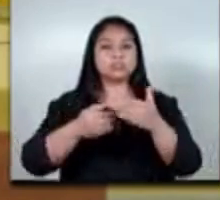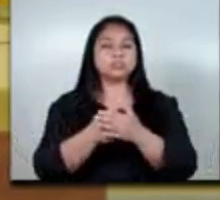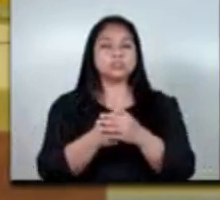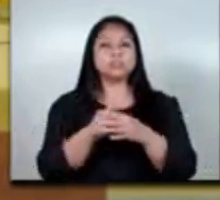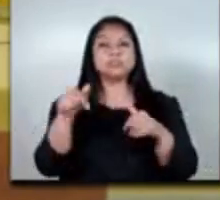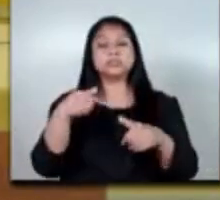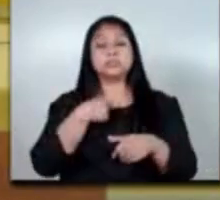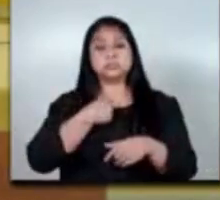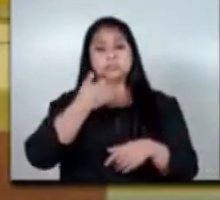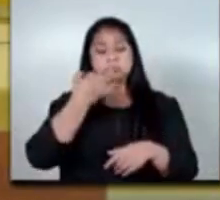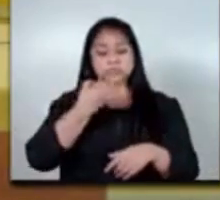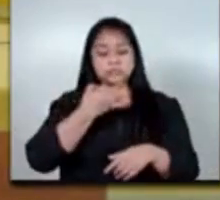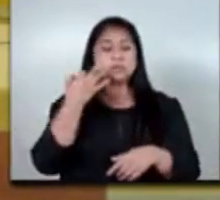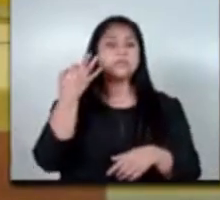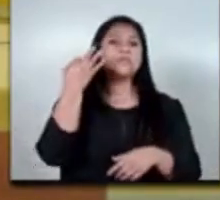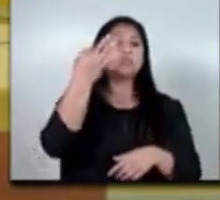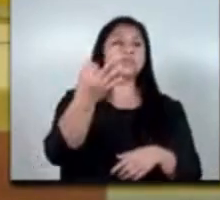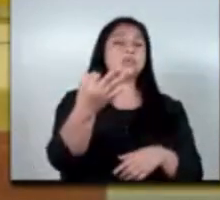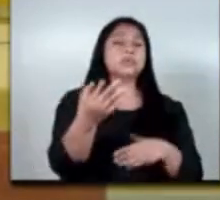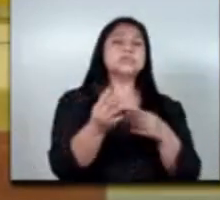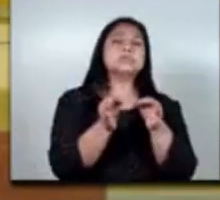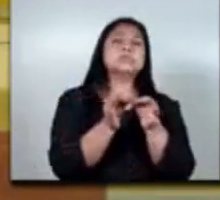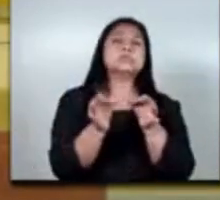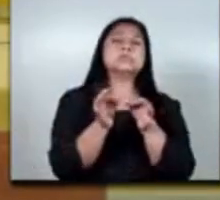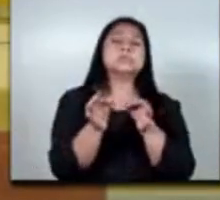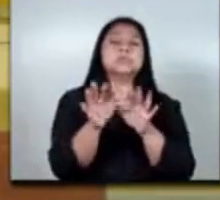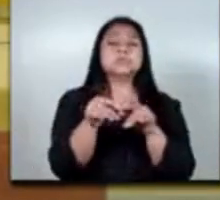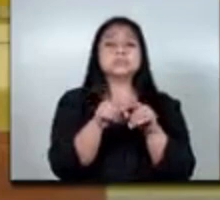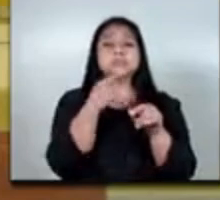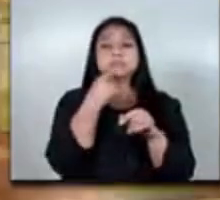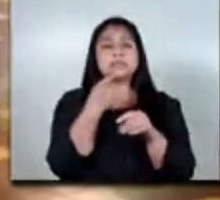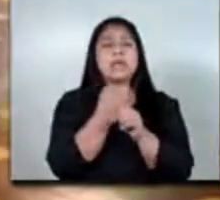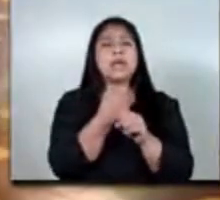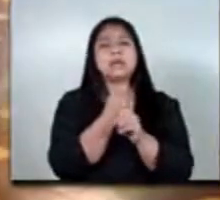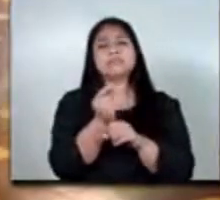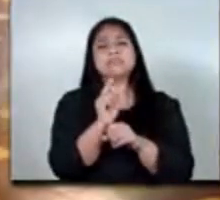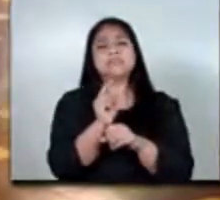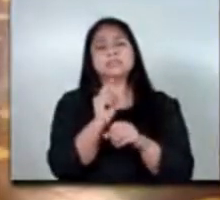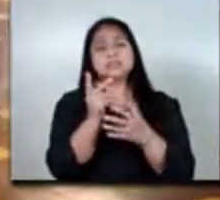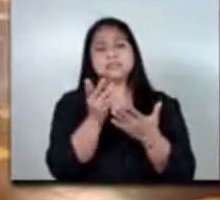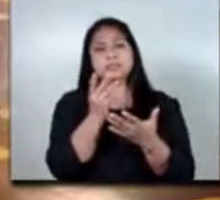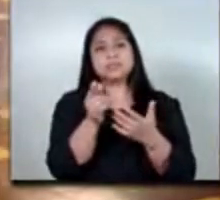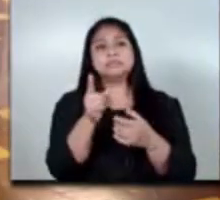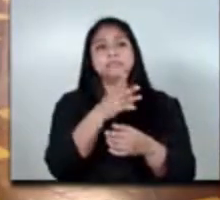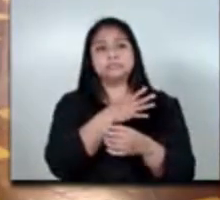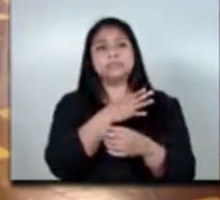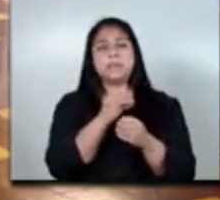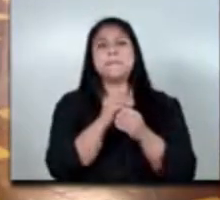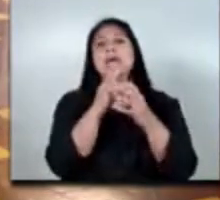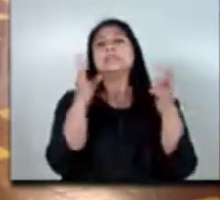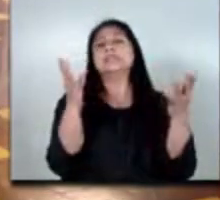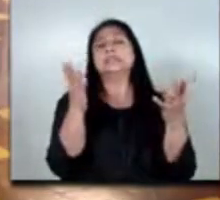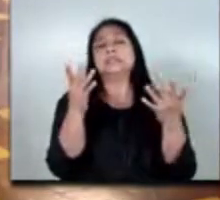que estoy seguro que en un futuro no muy lejano no pasará muchos años habrá mayor oferta